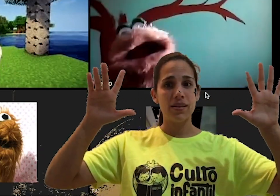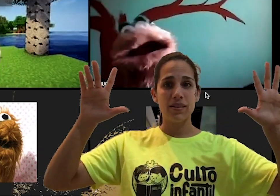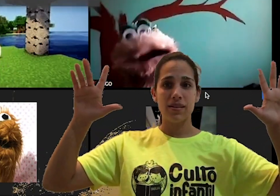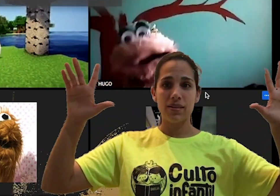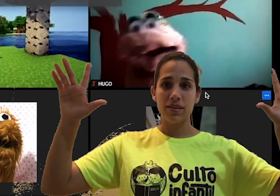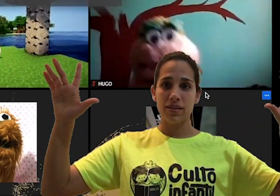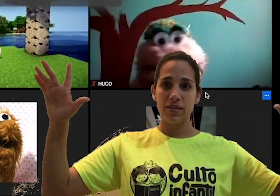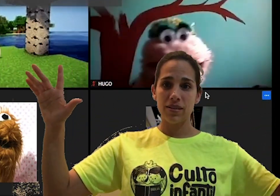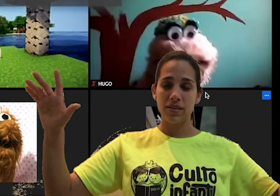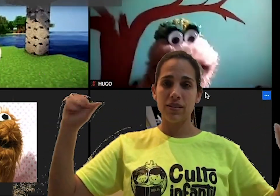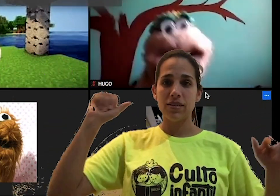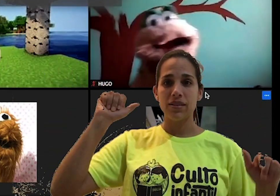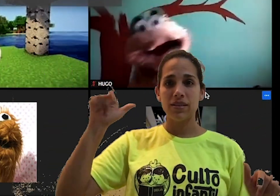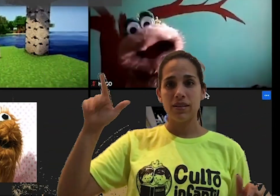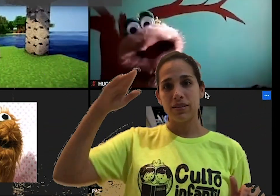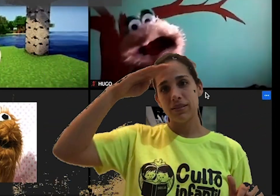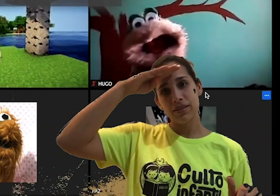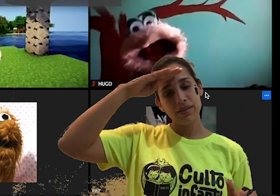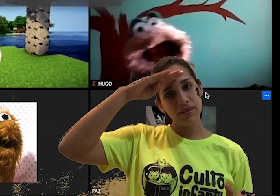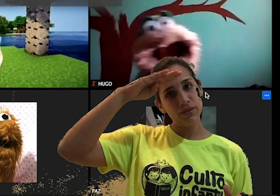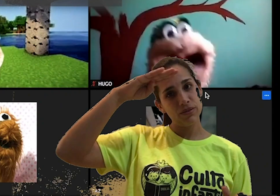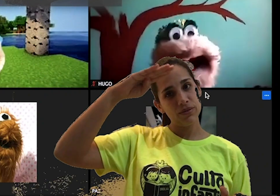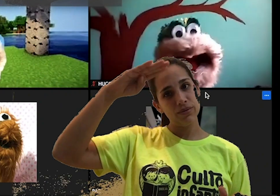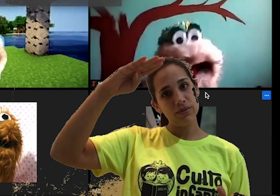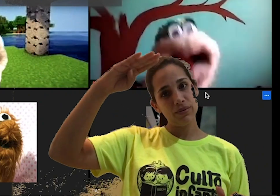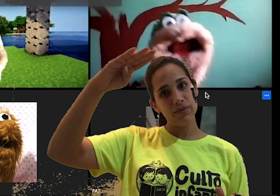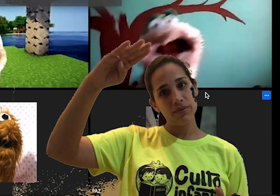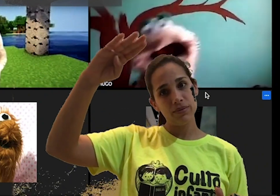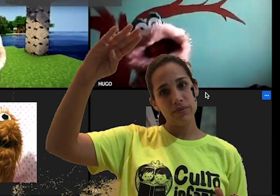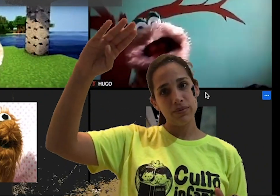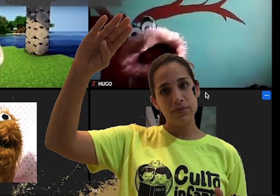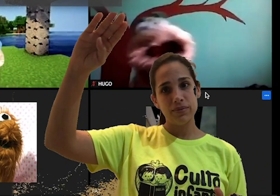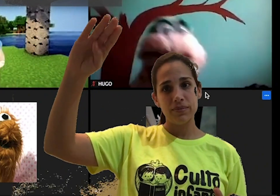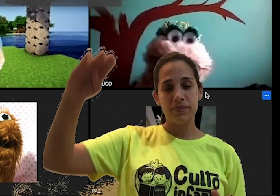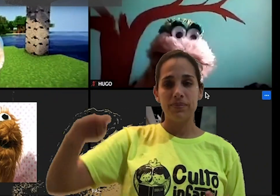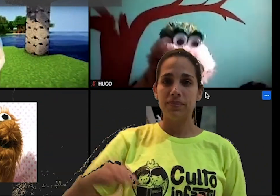gloria al Señor.